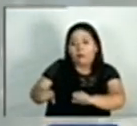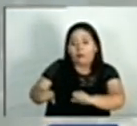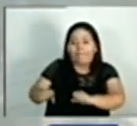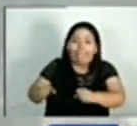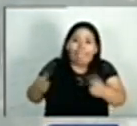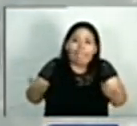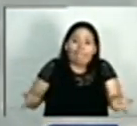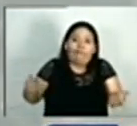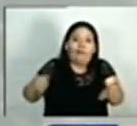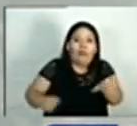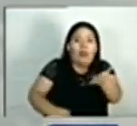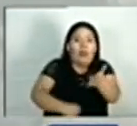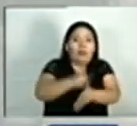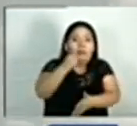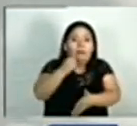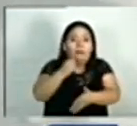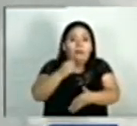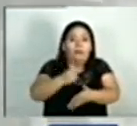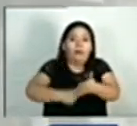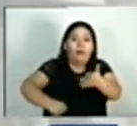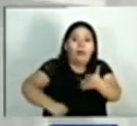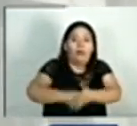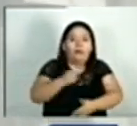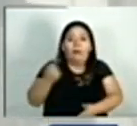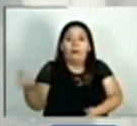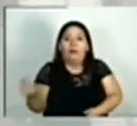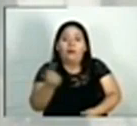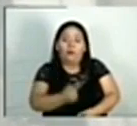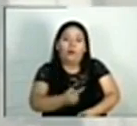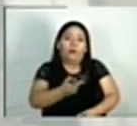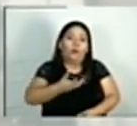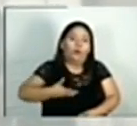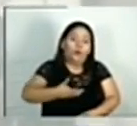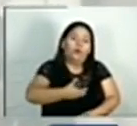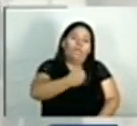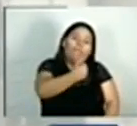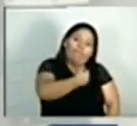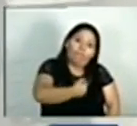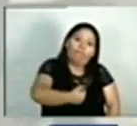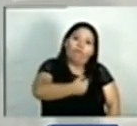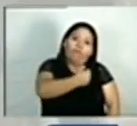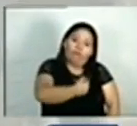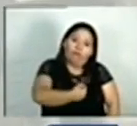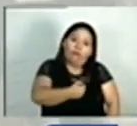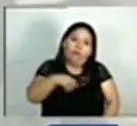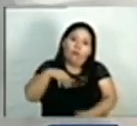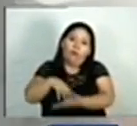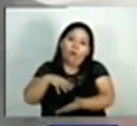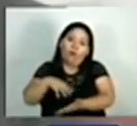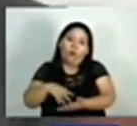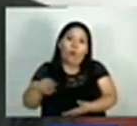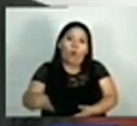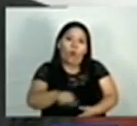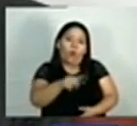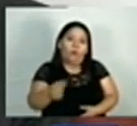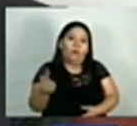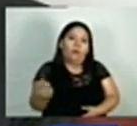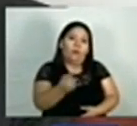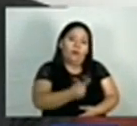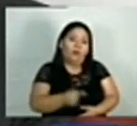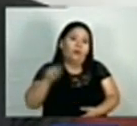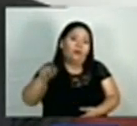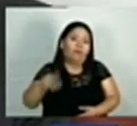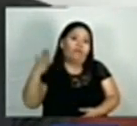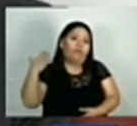Lamentablemente las víctimas de esta situación somos nosotros los palestinos y sobre todo la gente vulnerable, civil, que está